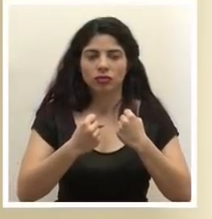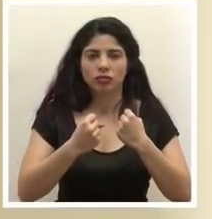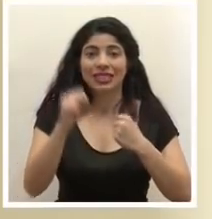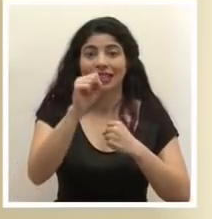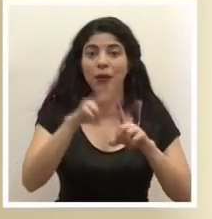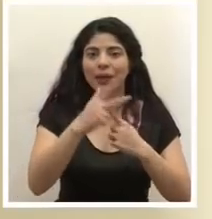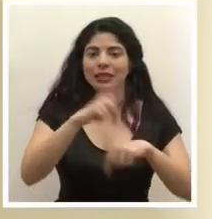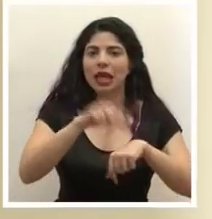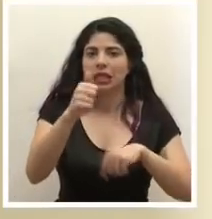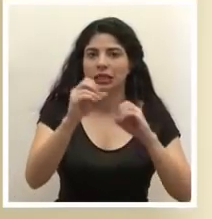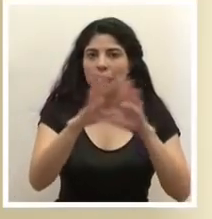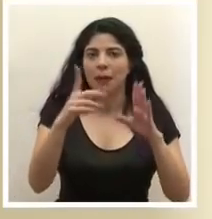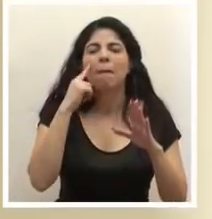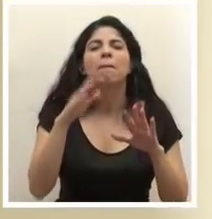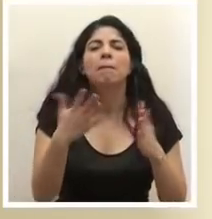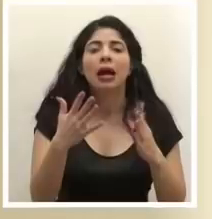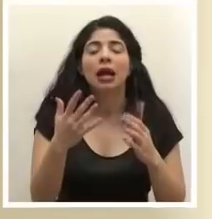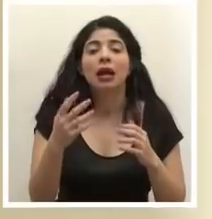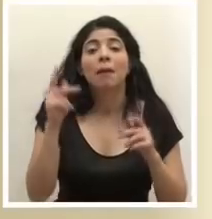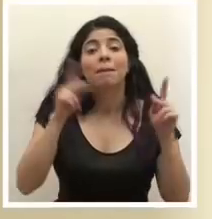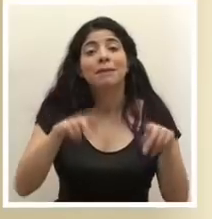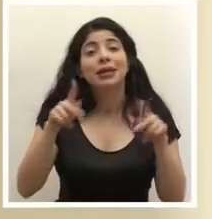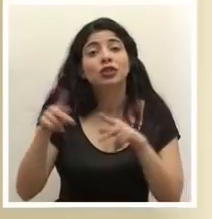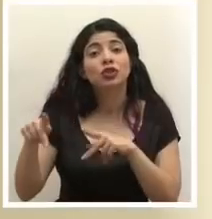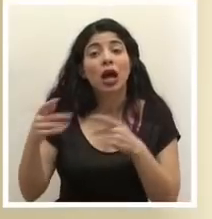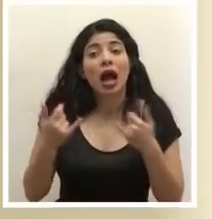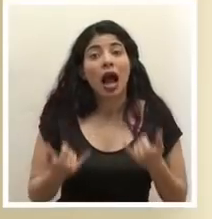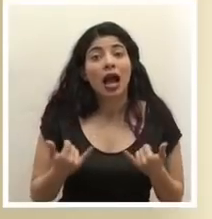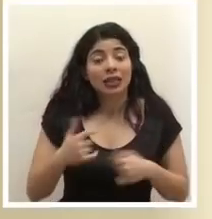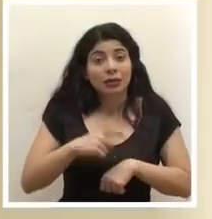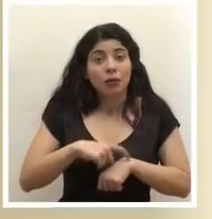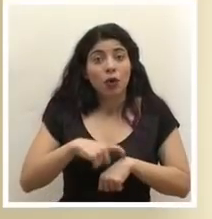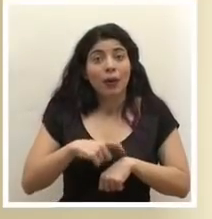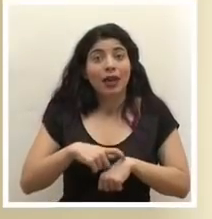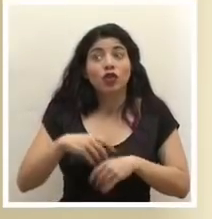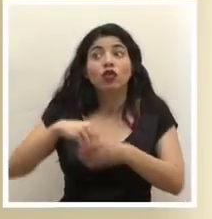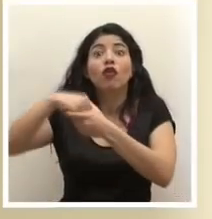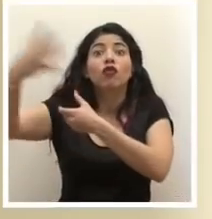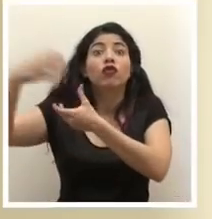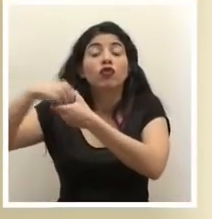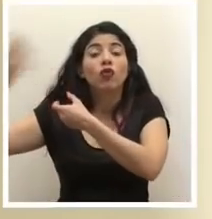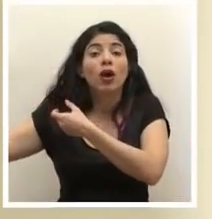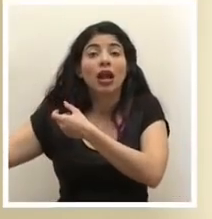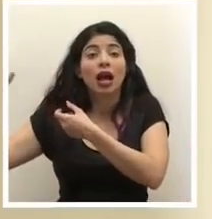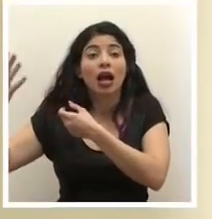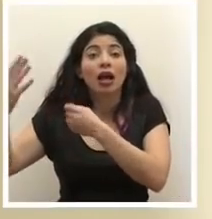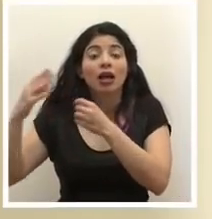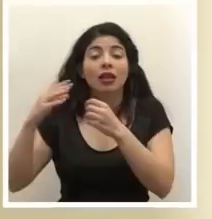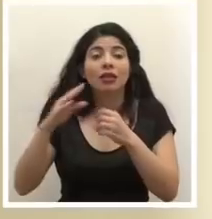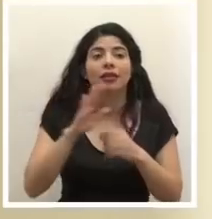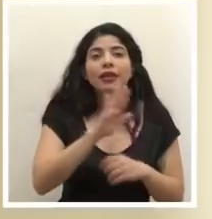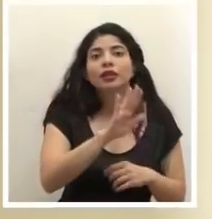para permitir el regreso de personas que estén en este momento fuera de sus sitios